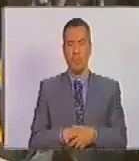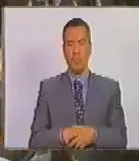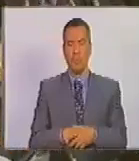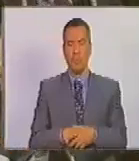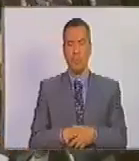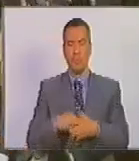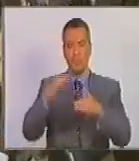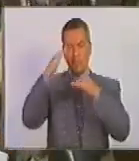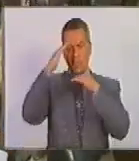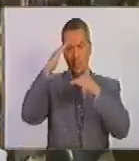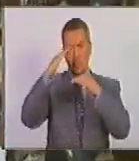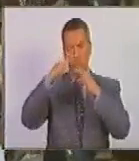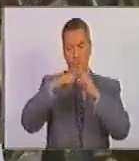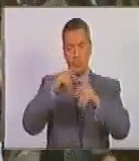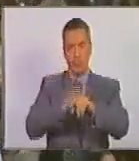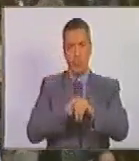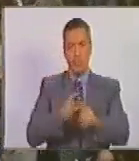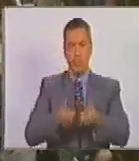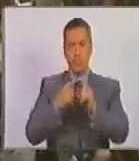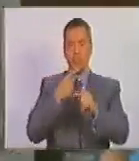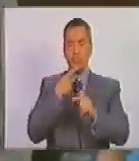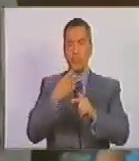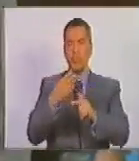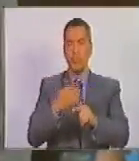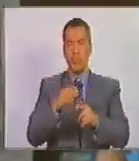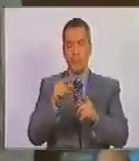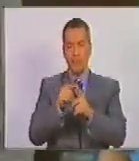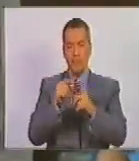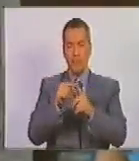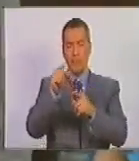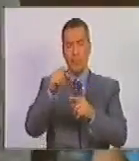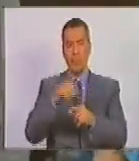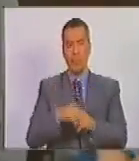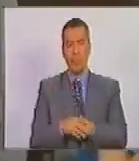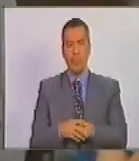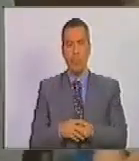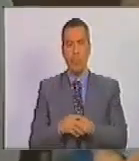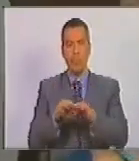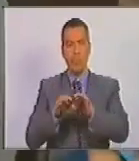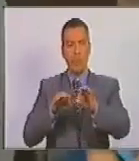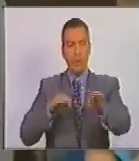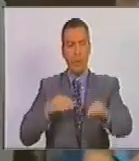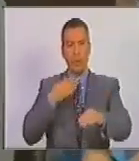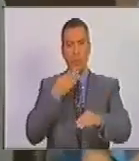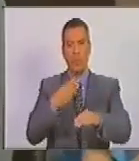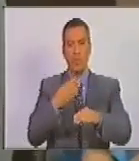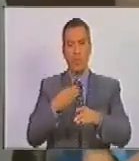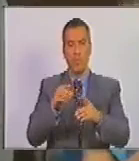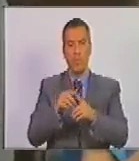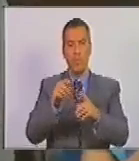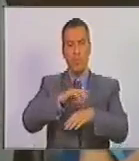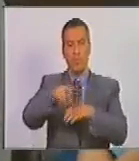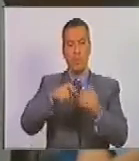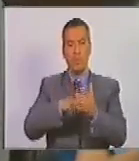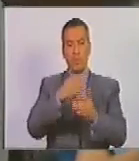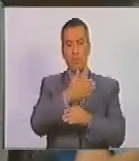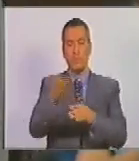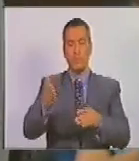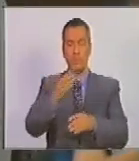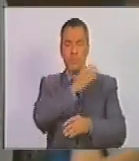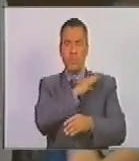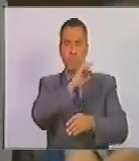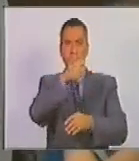Saludos, presidente. Me he permitido solicitar este derecho de palabra para extender la solicitud a esta plenaria, usted en punta